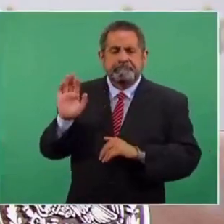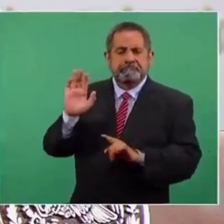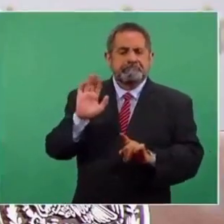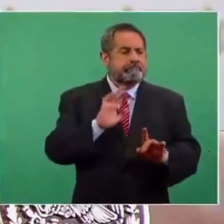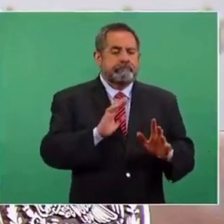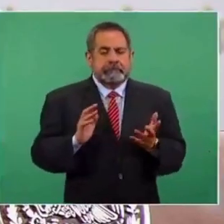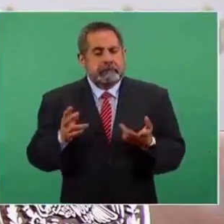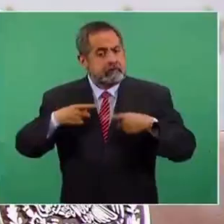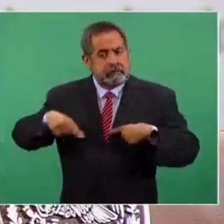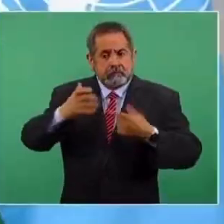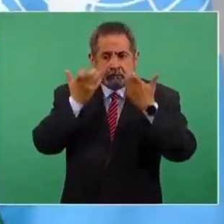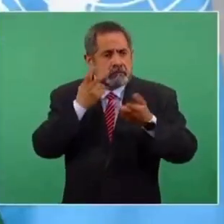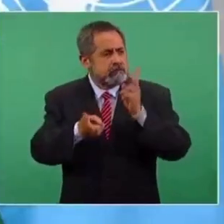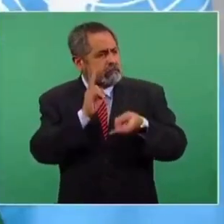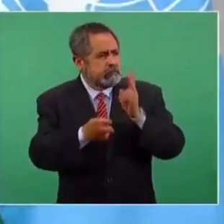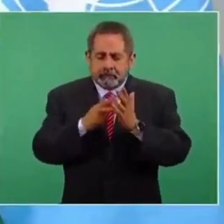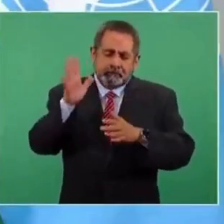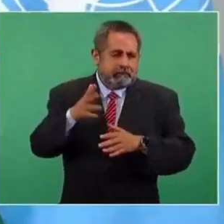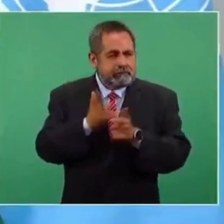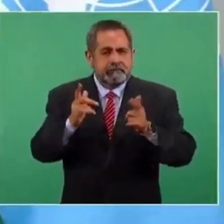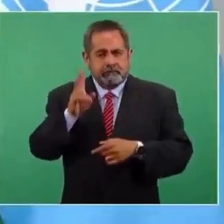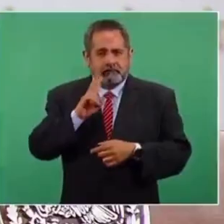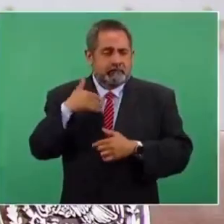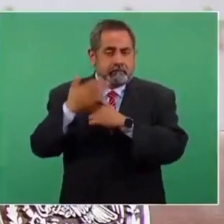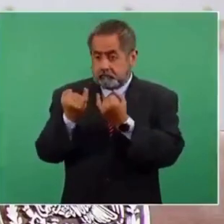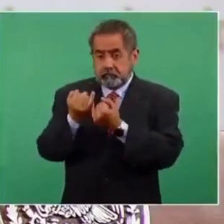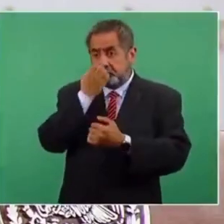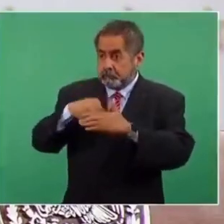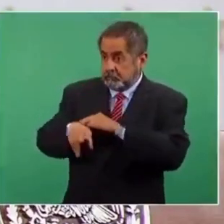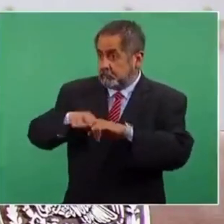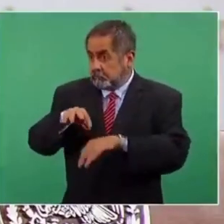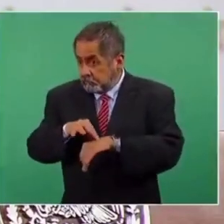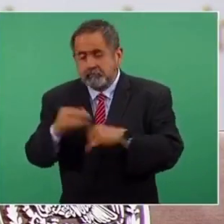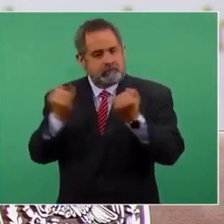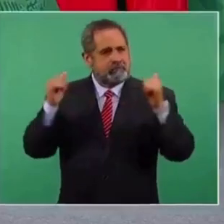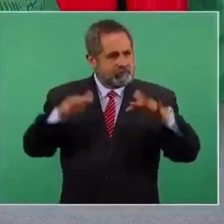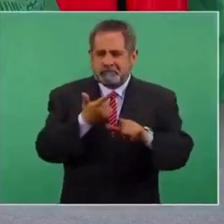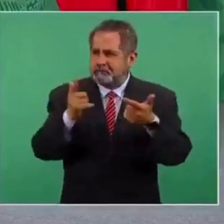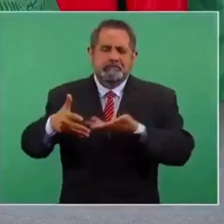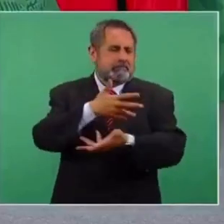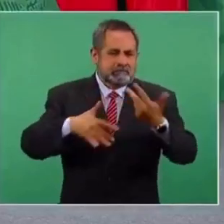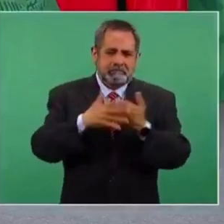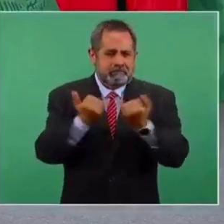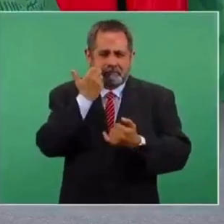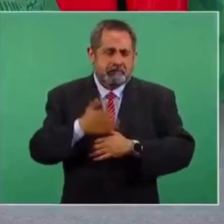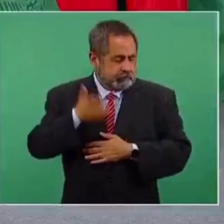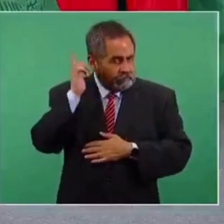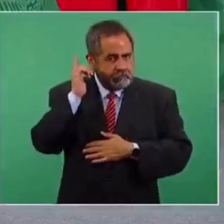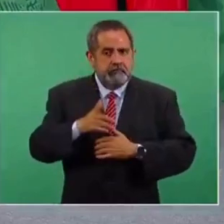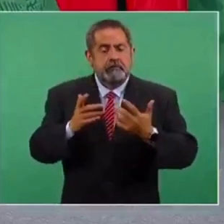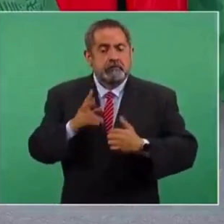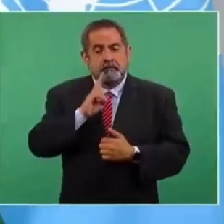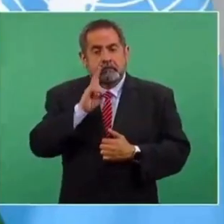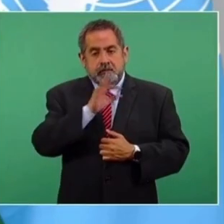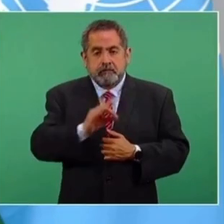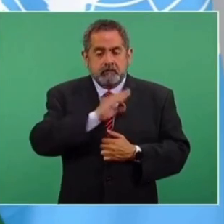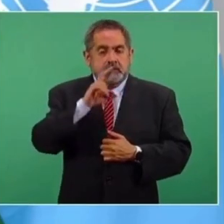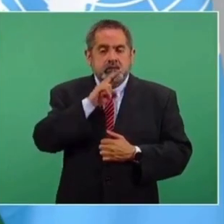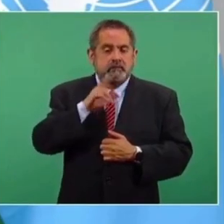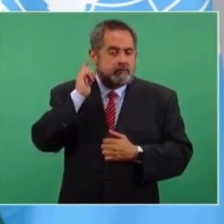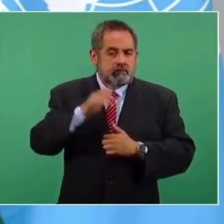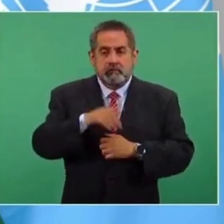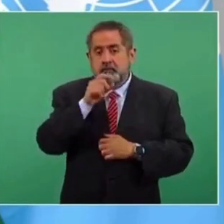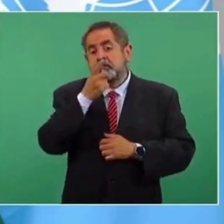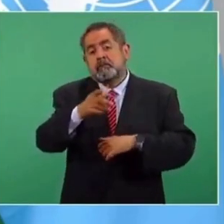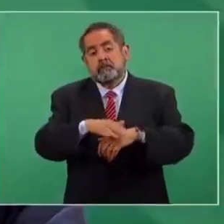hablar y comunicarse. Así como vamos regresar a clases, queremos también regresar a las plazas y yo espero que esto se logre pronto.